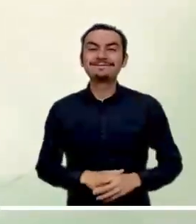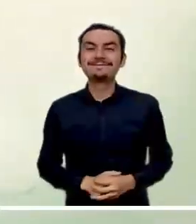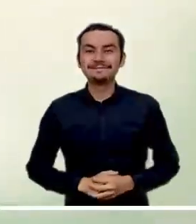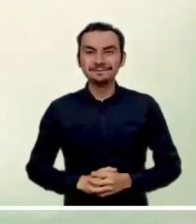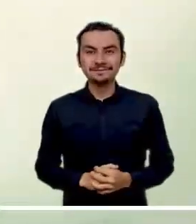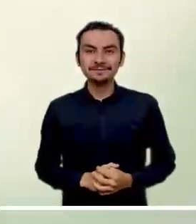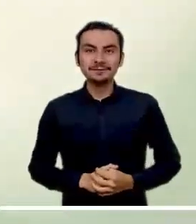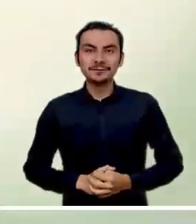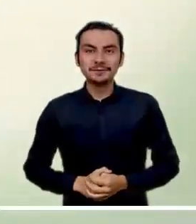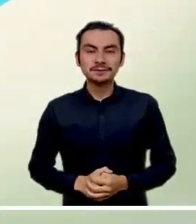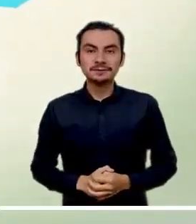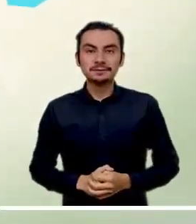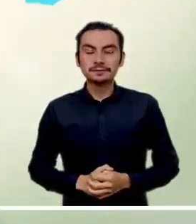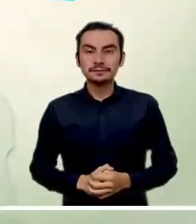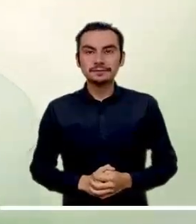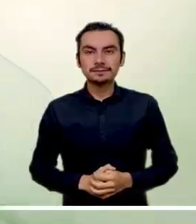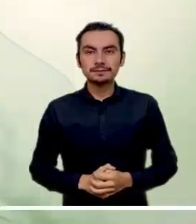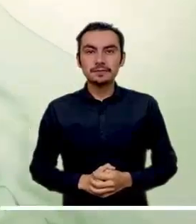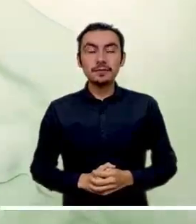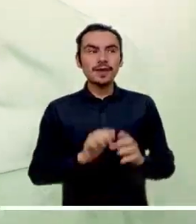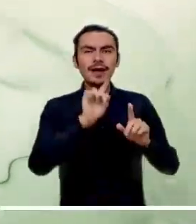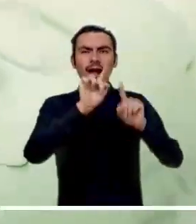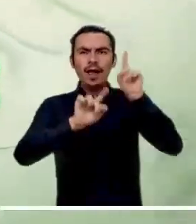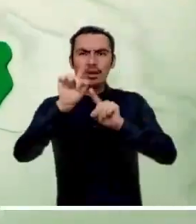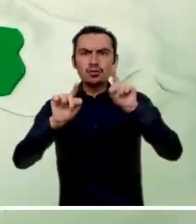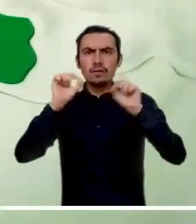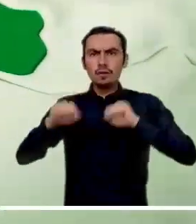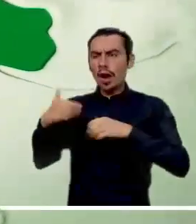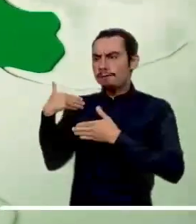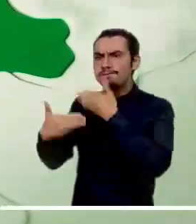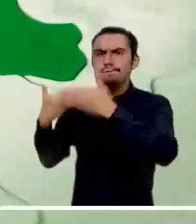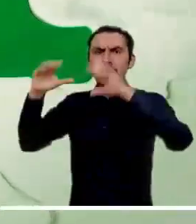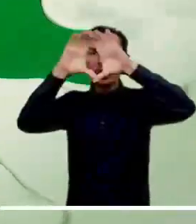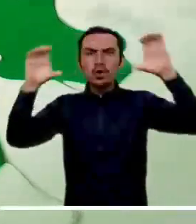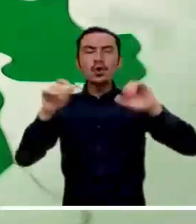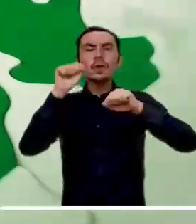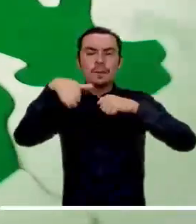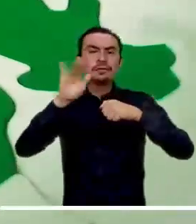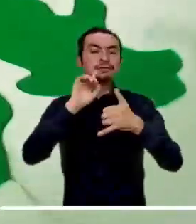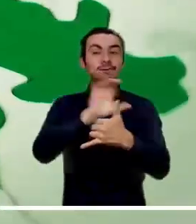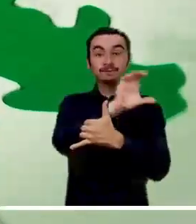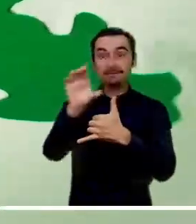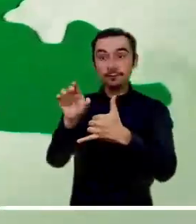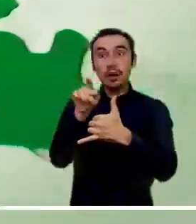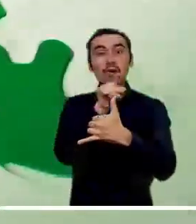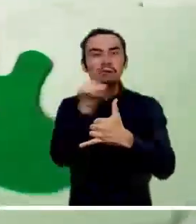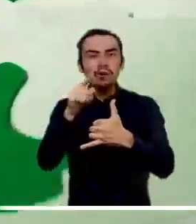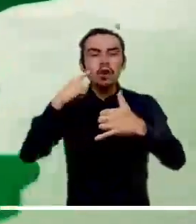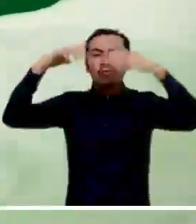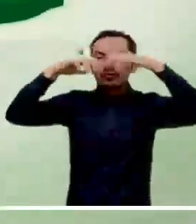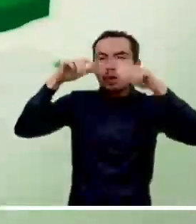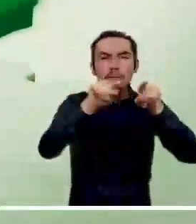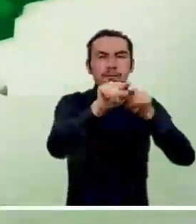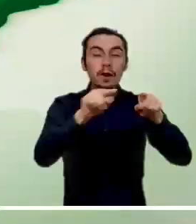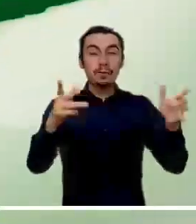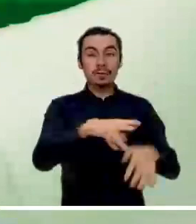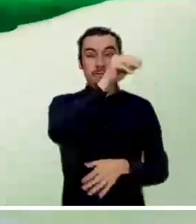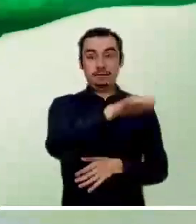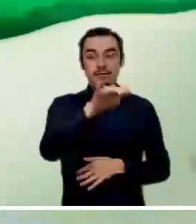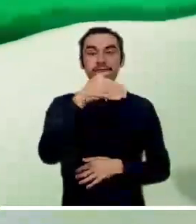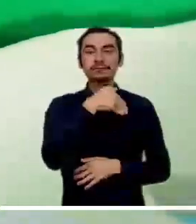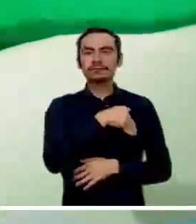Iniciamos en el Caribe, donde se prevé cielo nublado sin que se descarten algunas lloviznas en La Guajira, Magdalena,